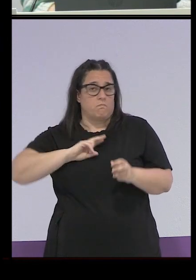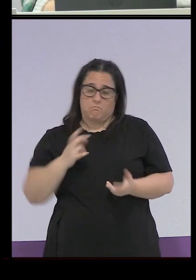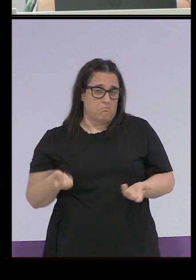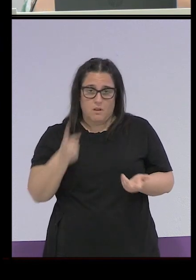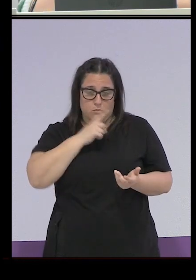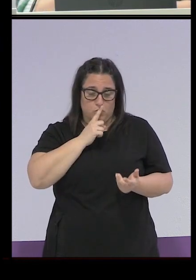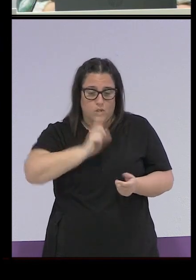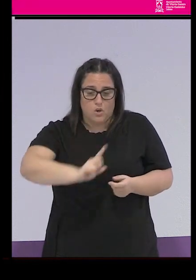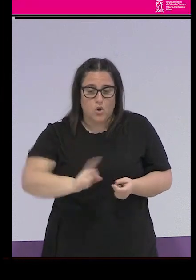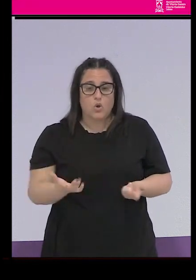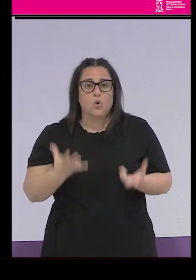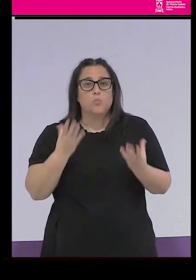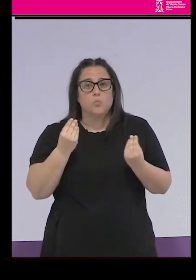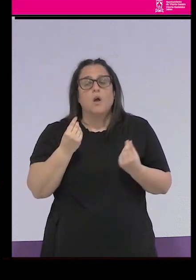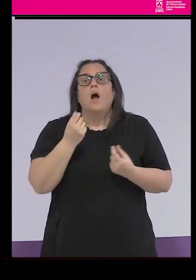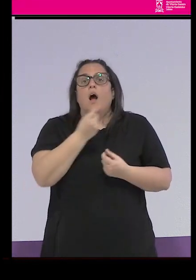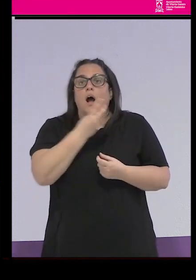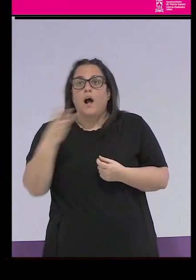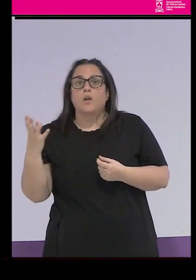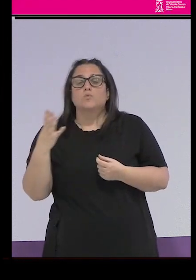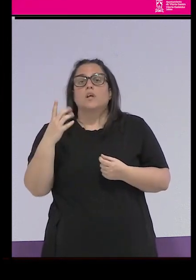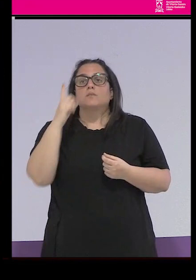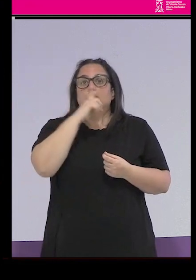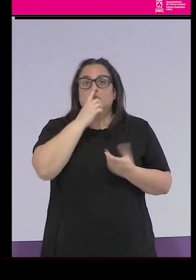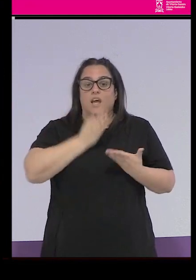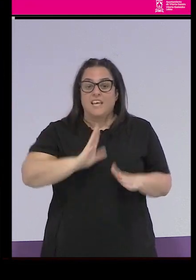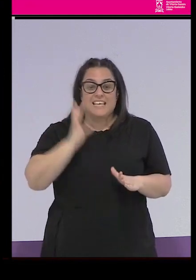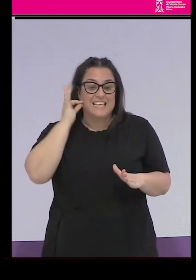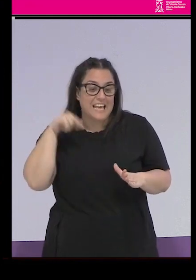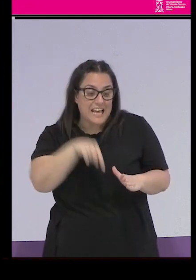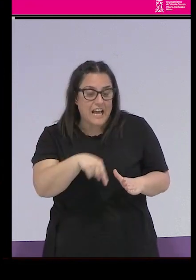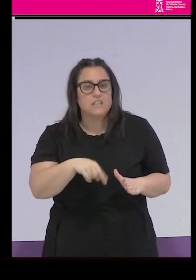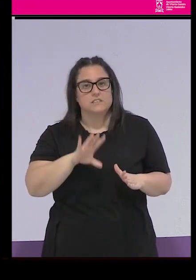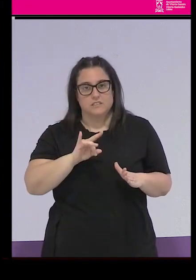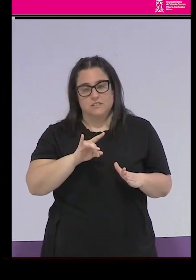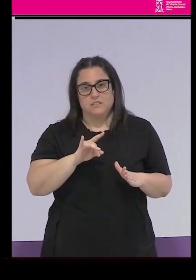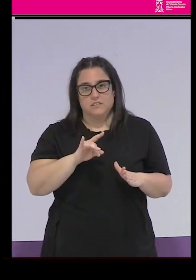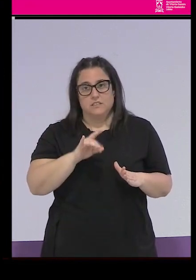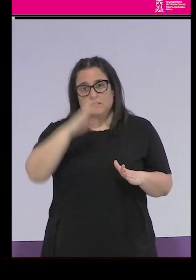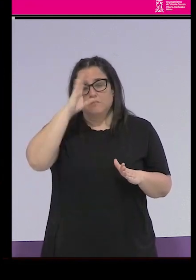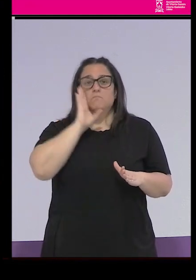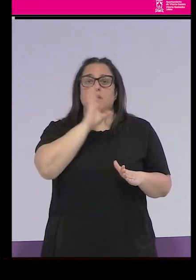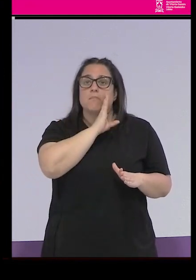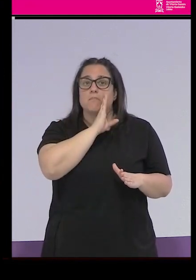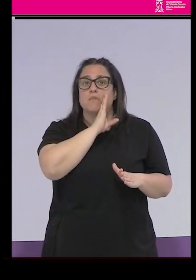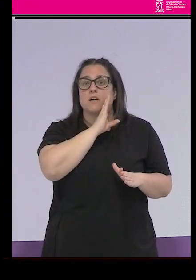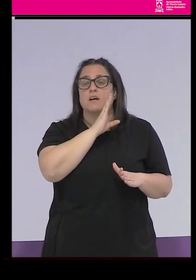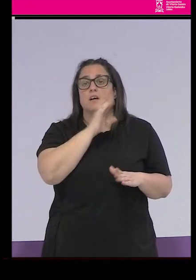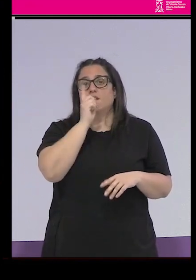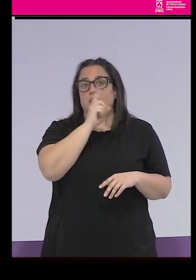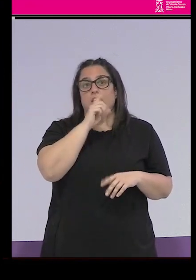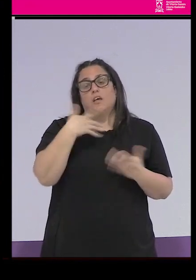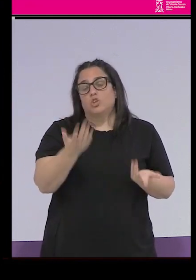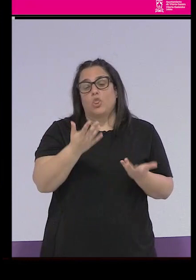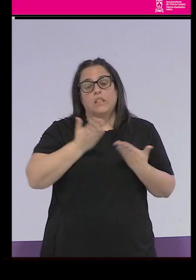eran prostitutas, que había muchas que sí eran hijas de prostitutas, porque su madre ejercía la prostitución, pues el Estado les quitaba